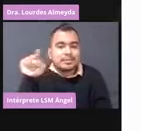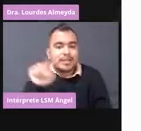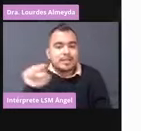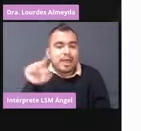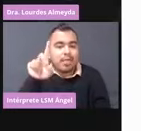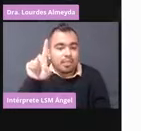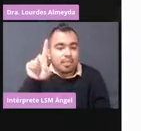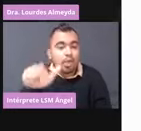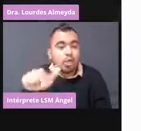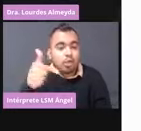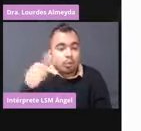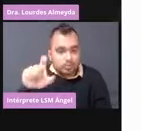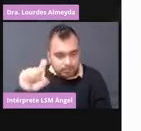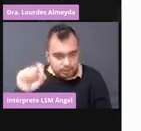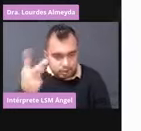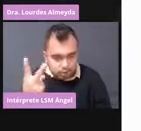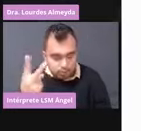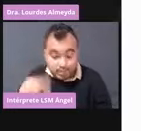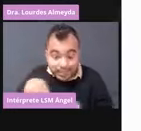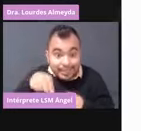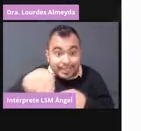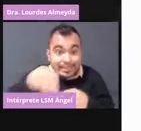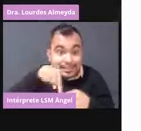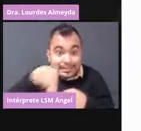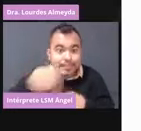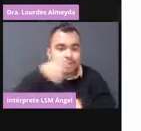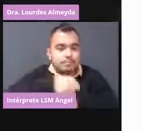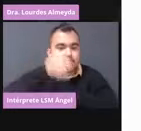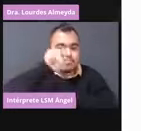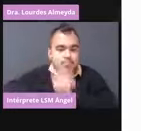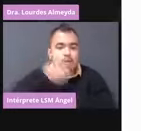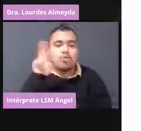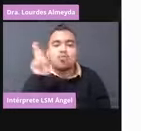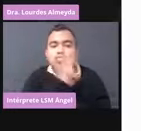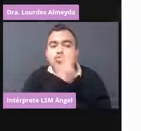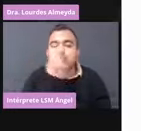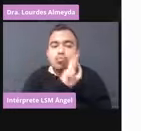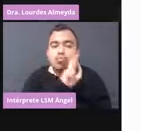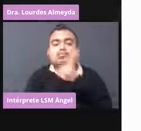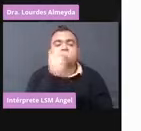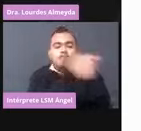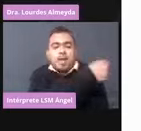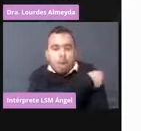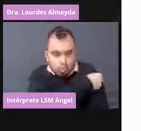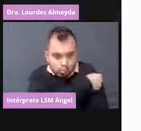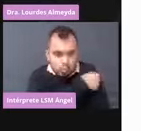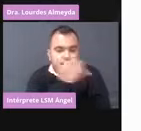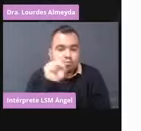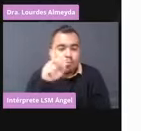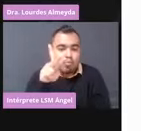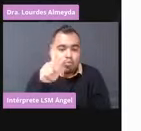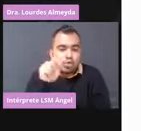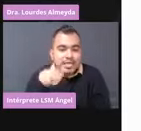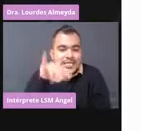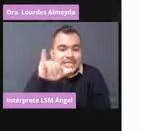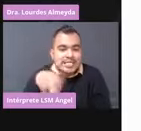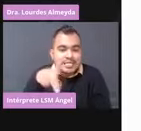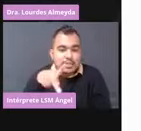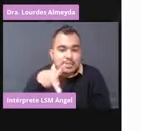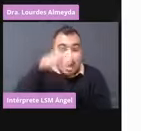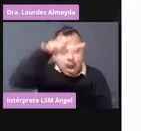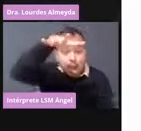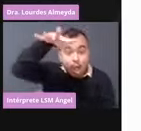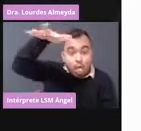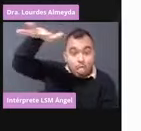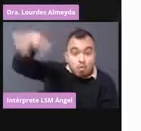y esta semana se está vacunando con Sputnik. A los adultos mayores no ha habido ninguna anafilaxia grave para su